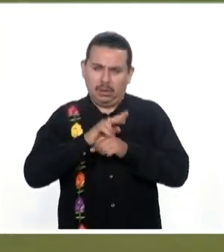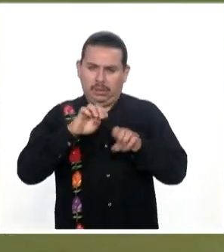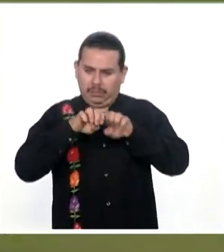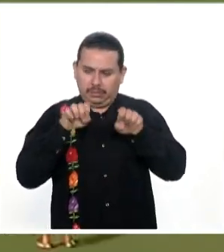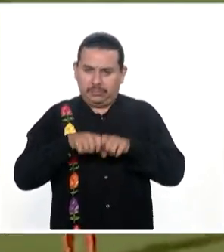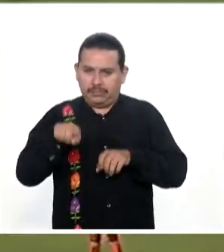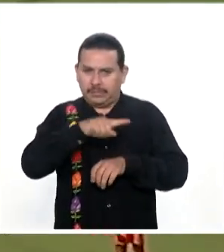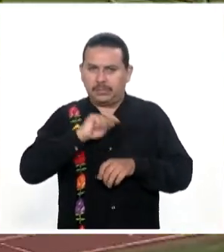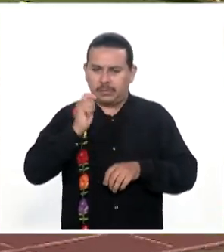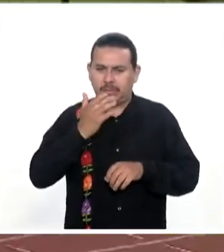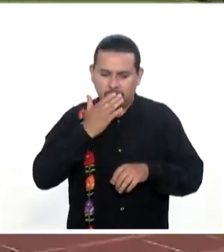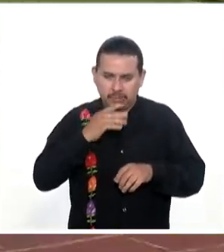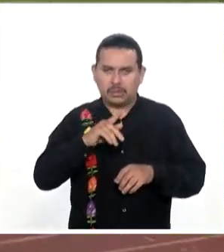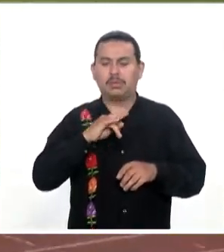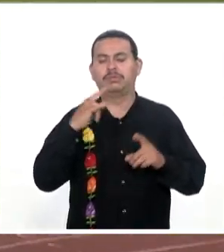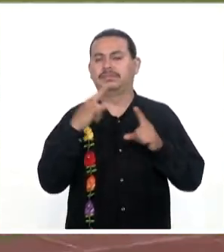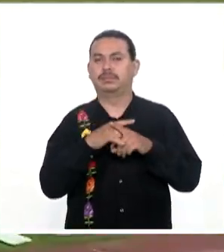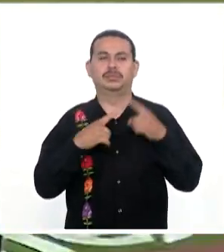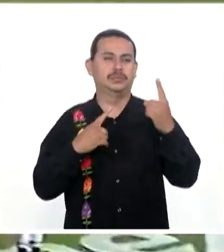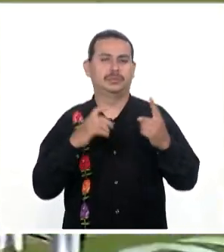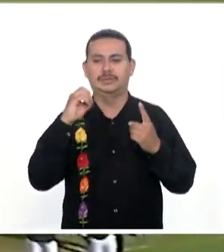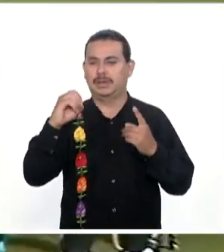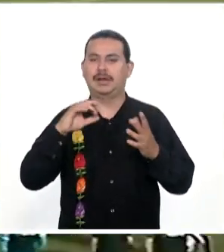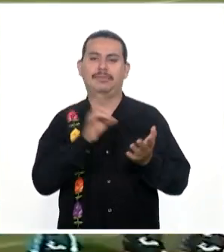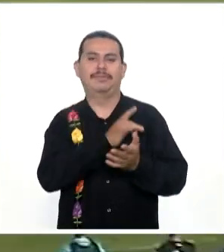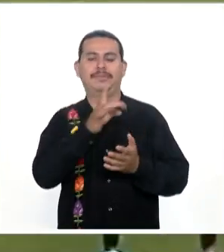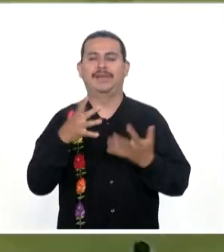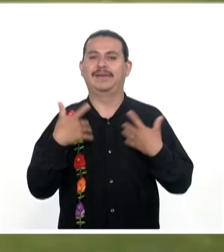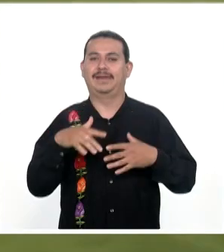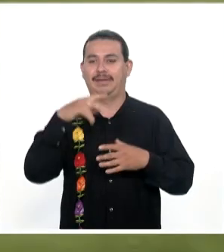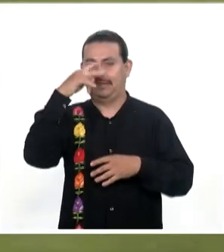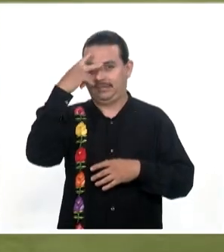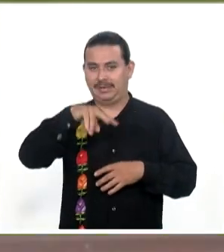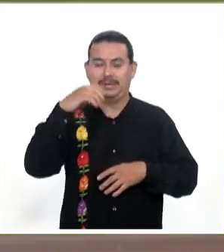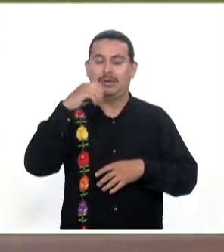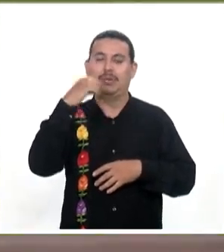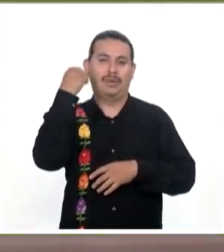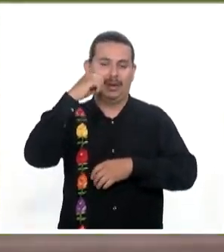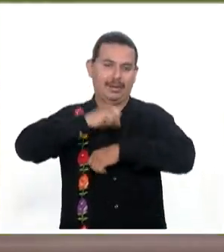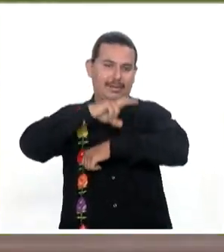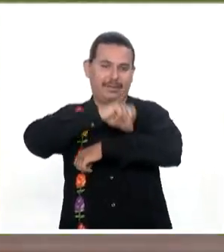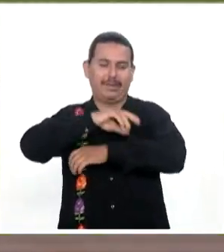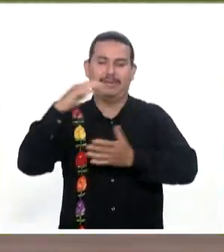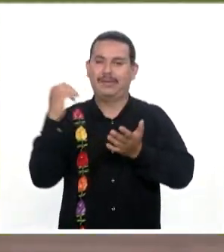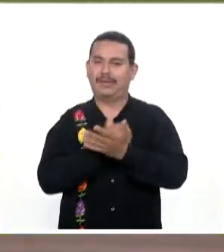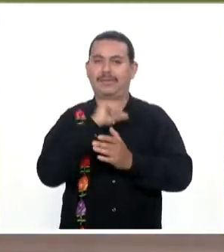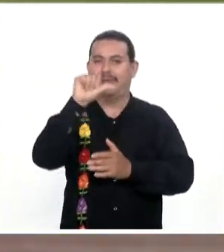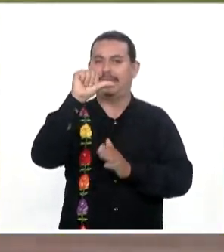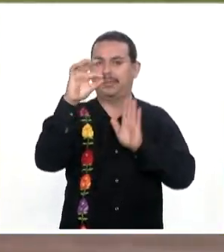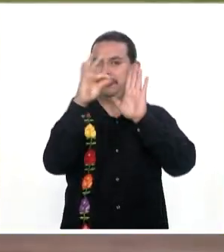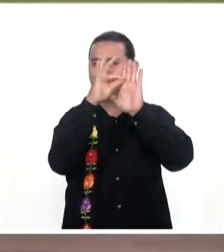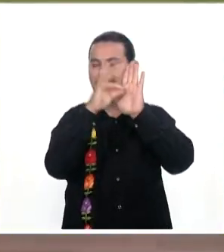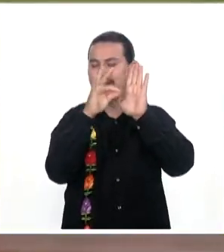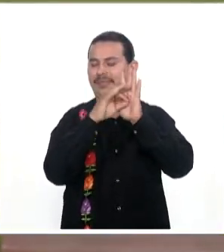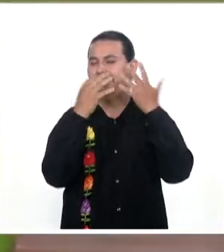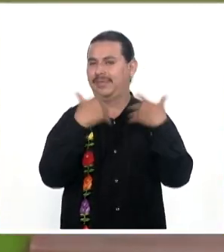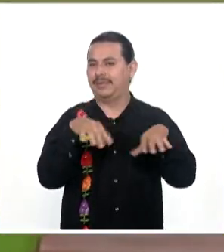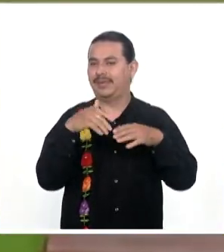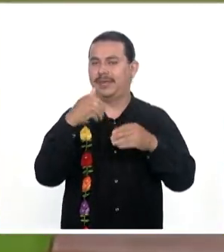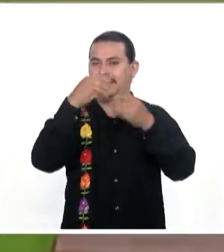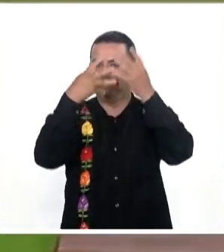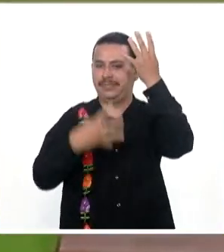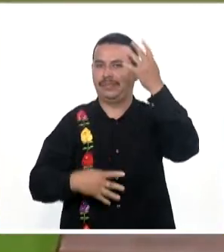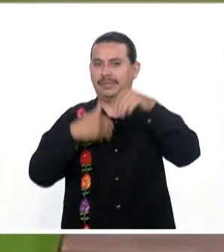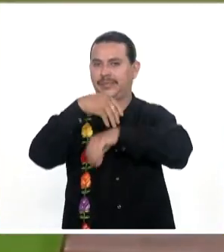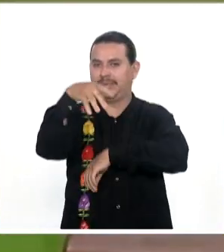equipo Ha estado Pierde el partido Un gol por cero Con esta situación El equipo De Alebrijes De Oaxaca Llega a 16 puntos Y se ubica En la